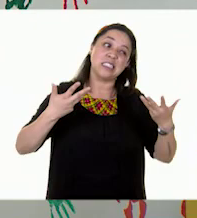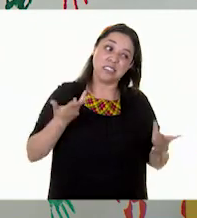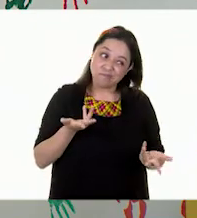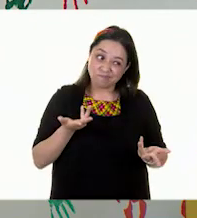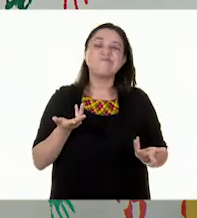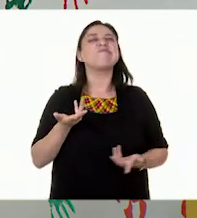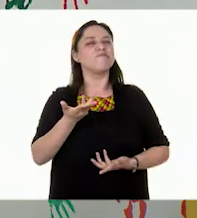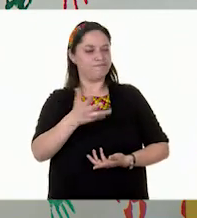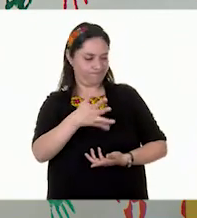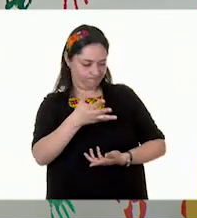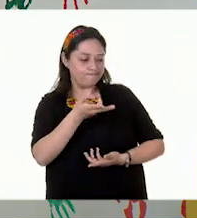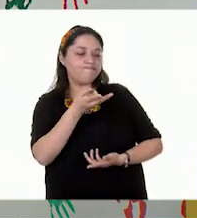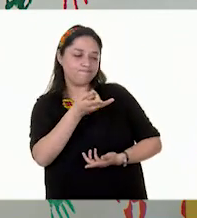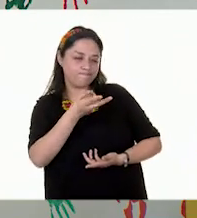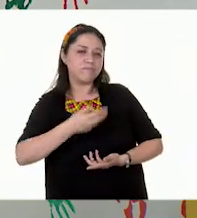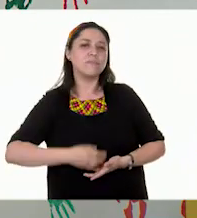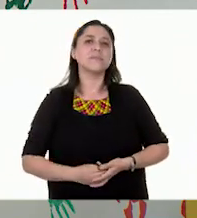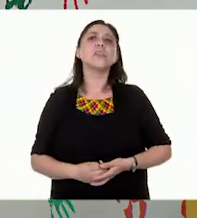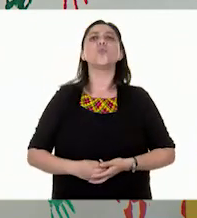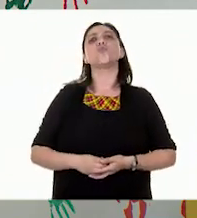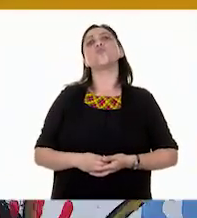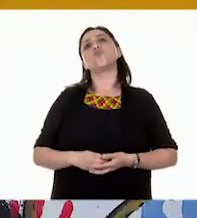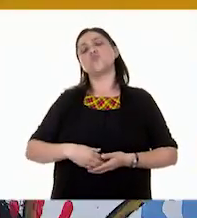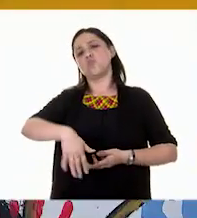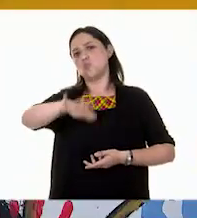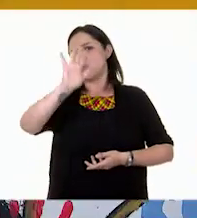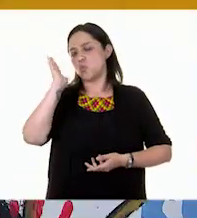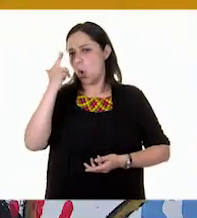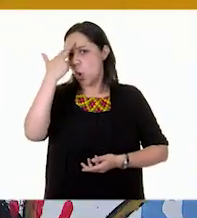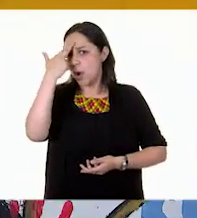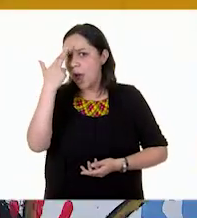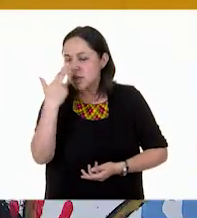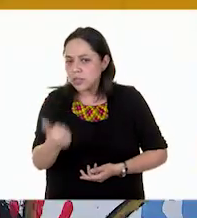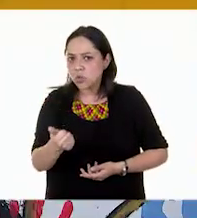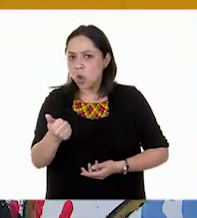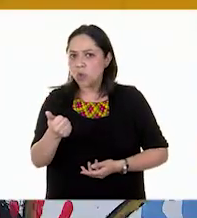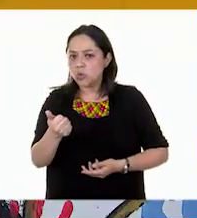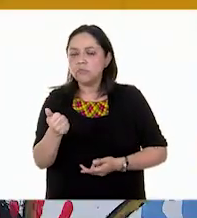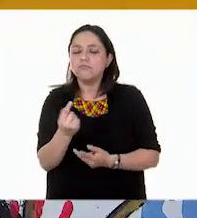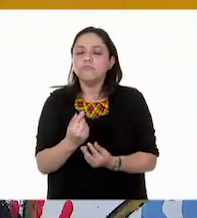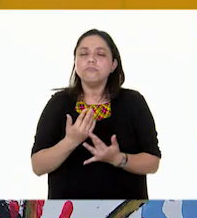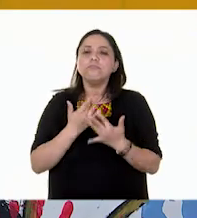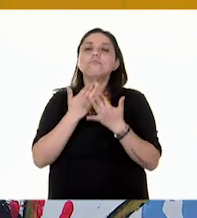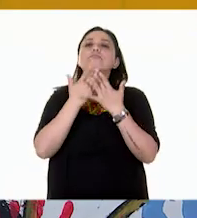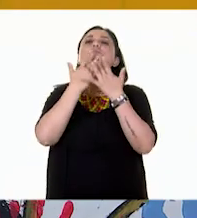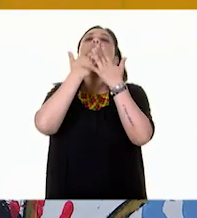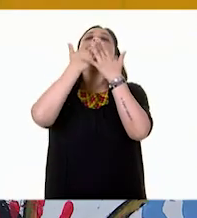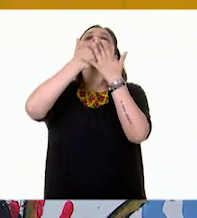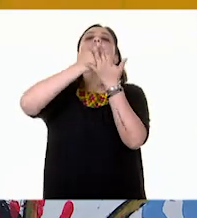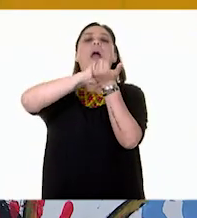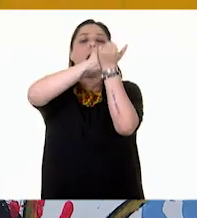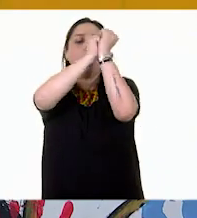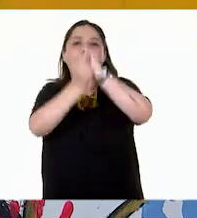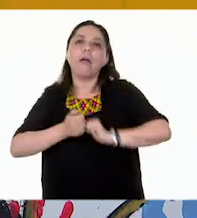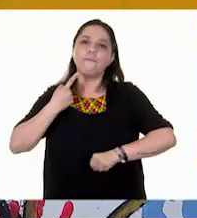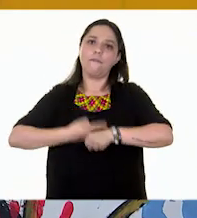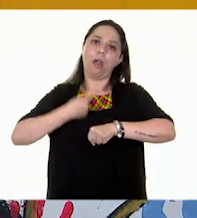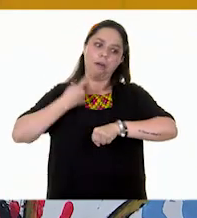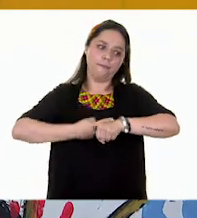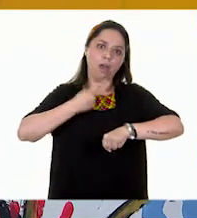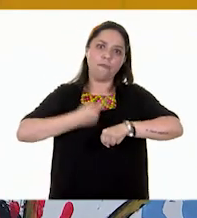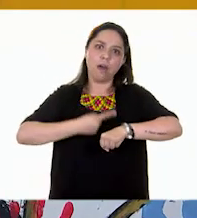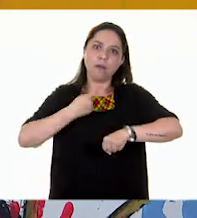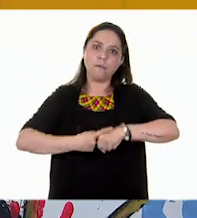pero algo así. Ay, no. Pues con razón nos enfermamos, maestra. Ay, ¿está respirando todo